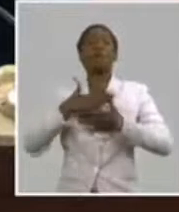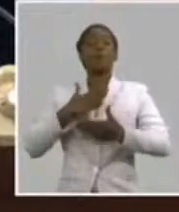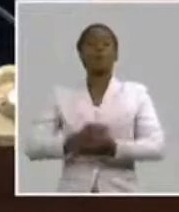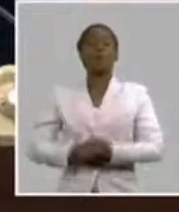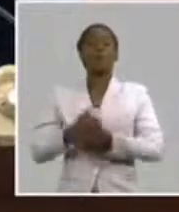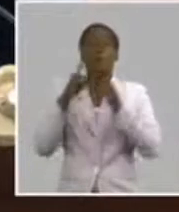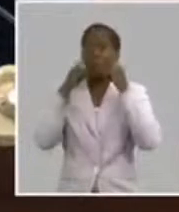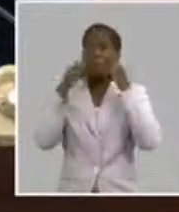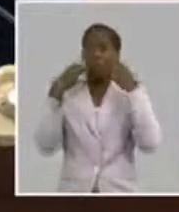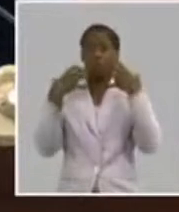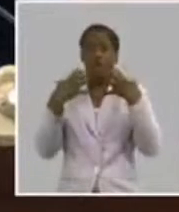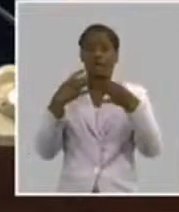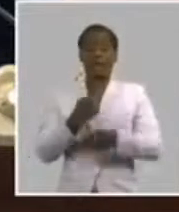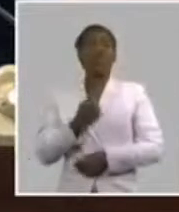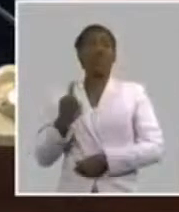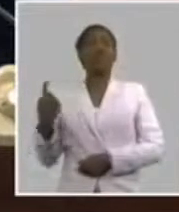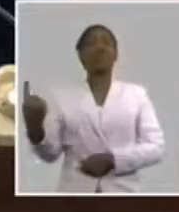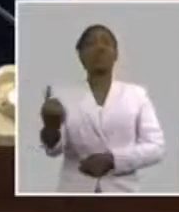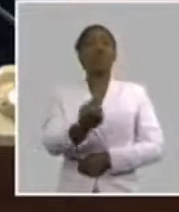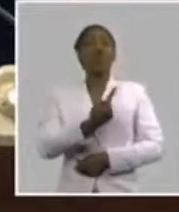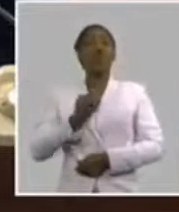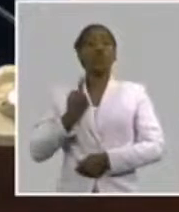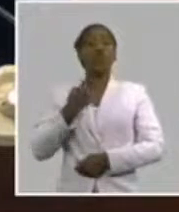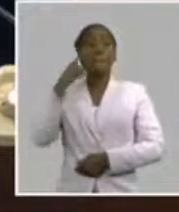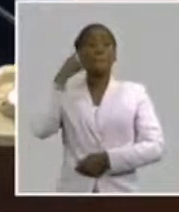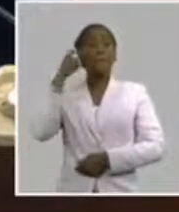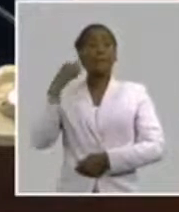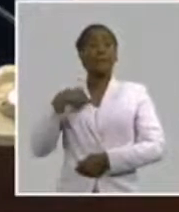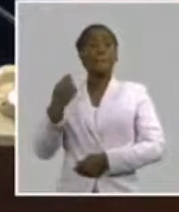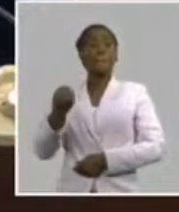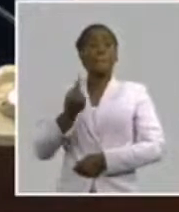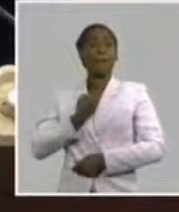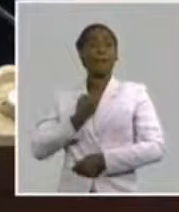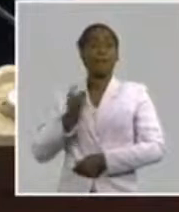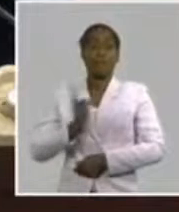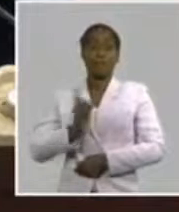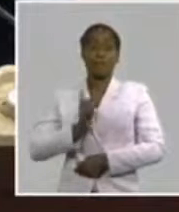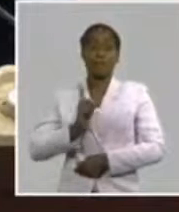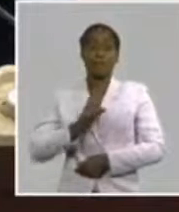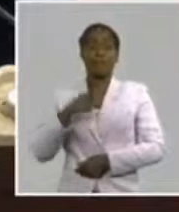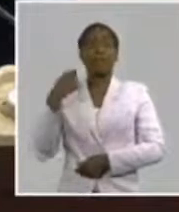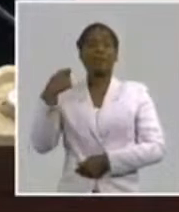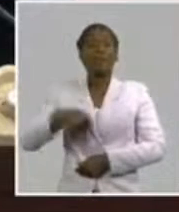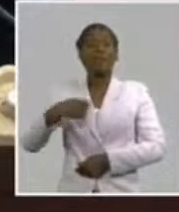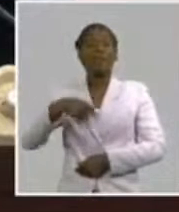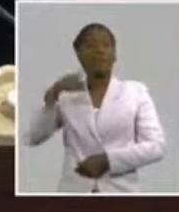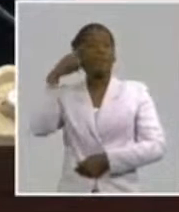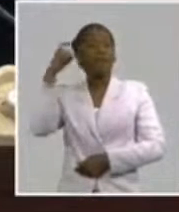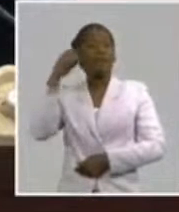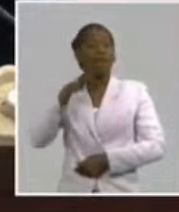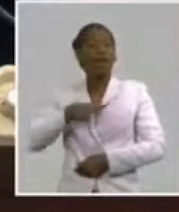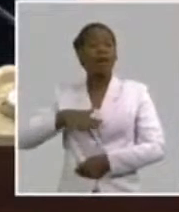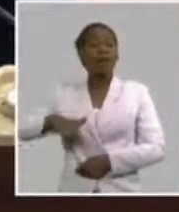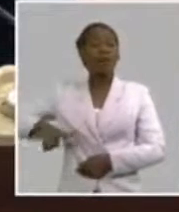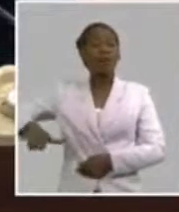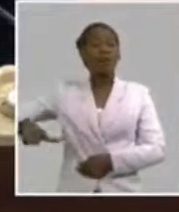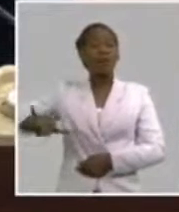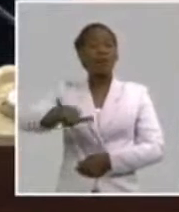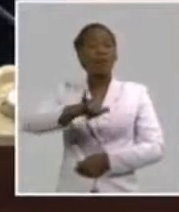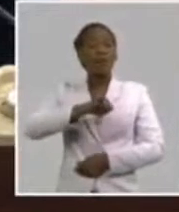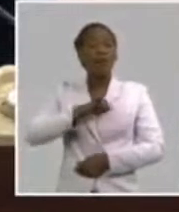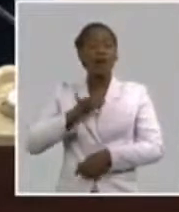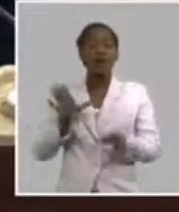somos nosotros, no yo solo. Nosotros. El cuadro en las condiciones nuestras tiene que tener tenacidad y